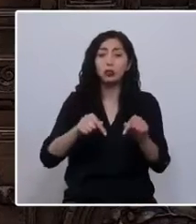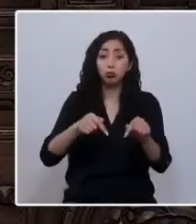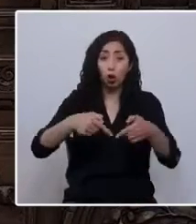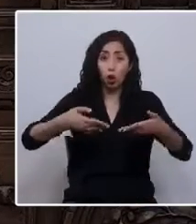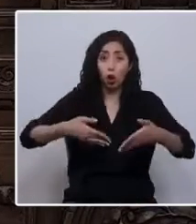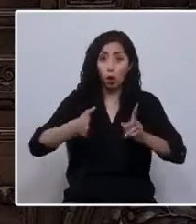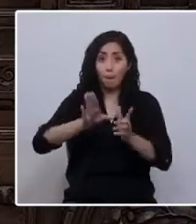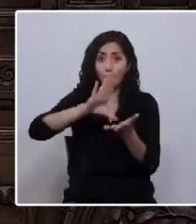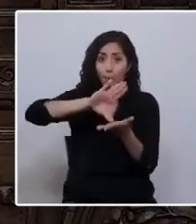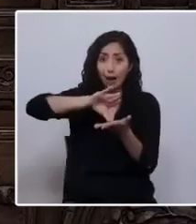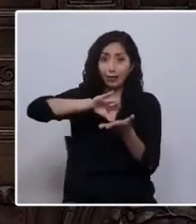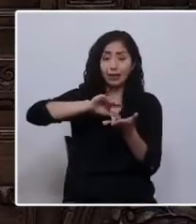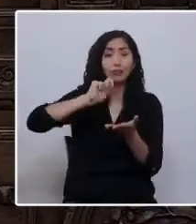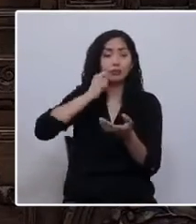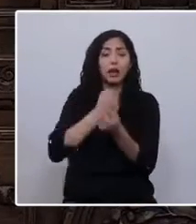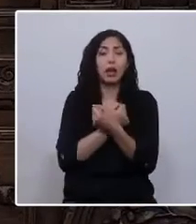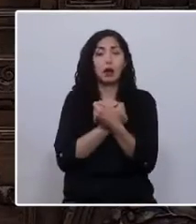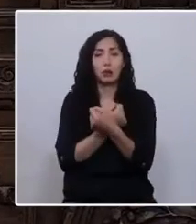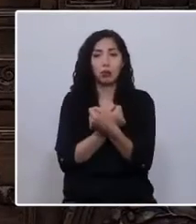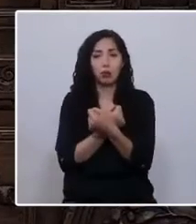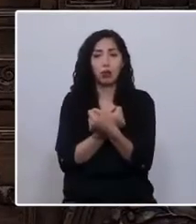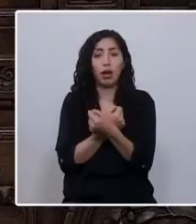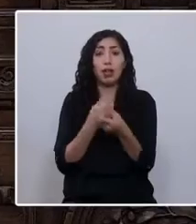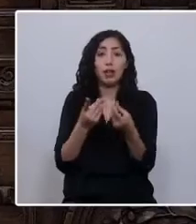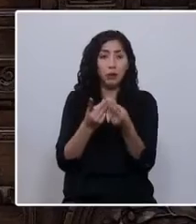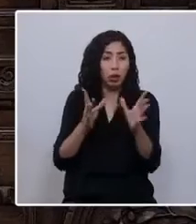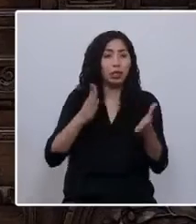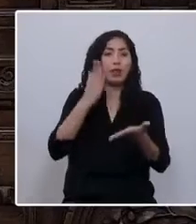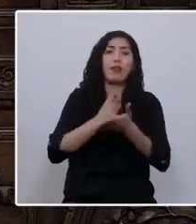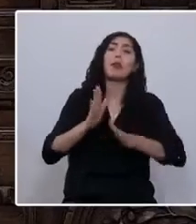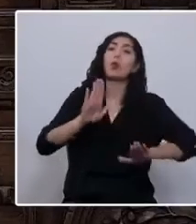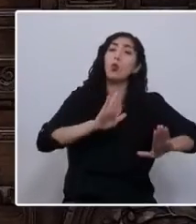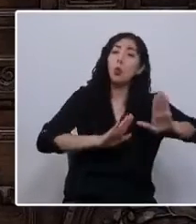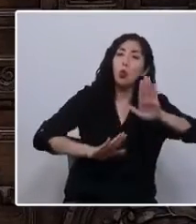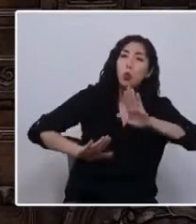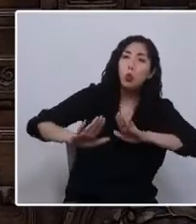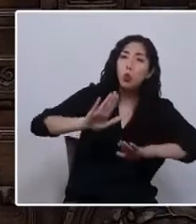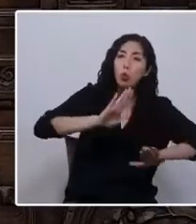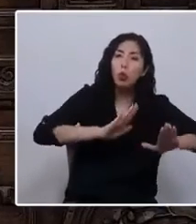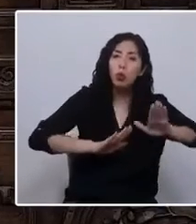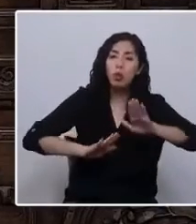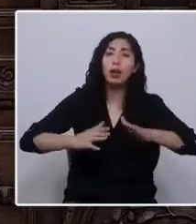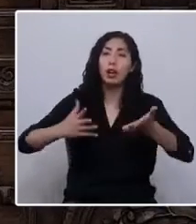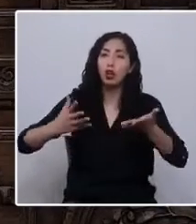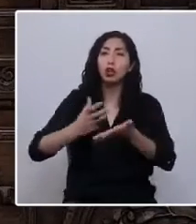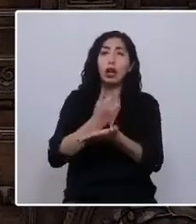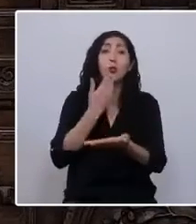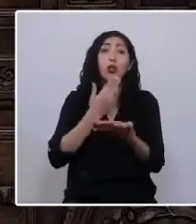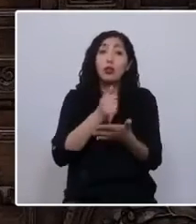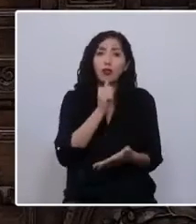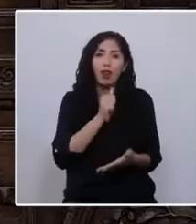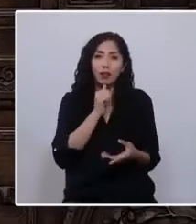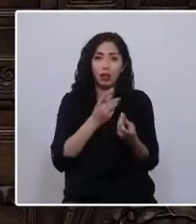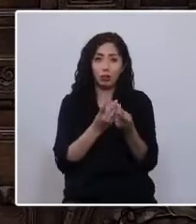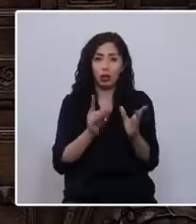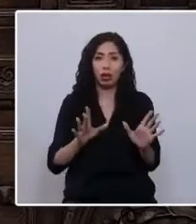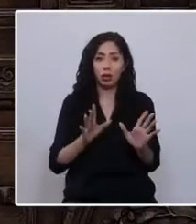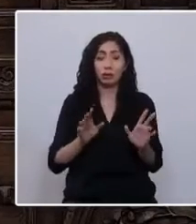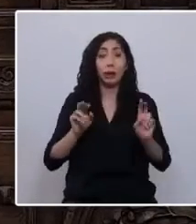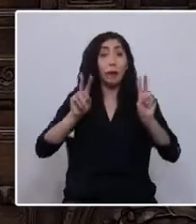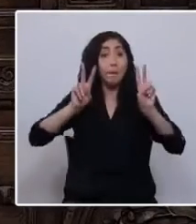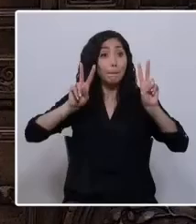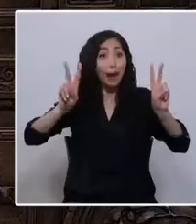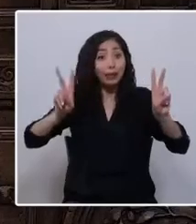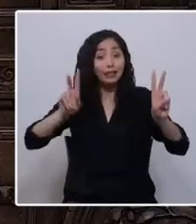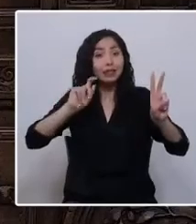Que el precio de la democracia es merecerla y cuidarla cuando se le tiene y conquistarla cuando nos falta. Que la paz es